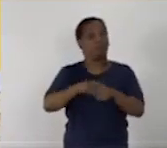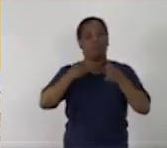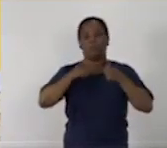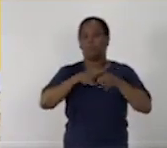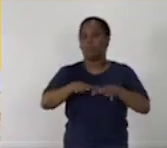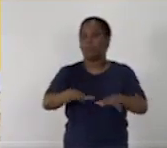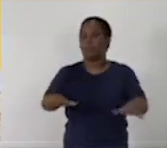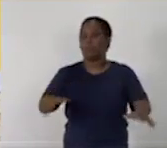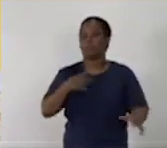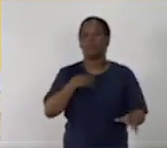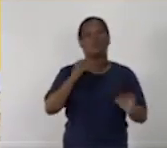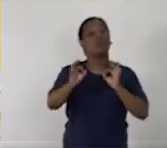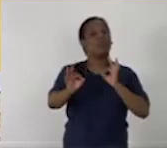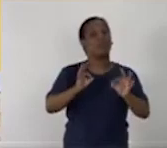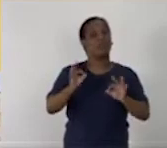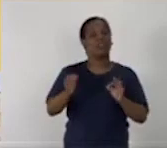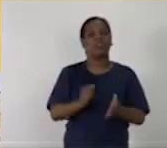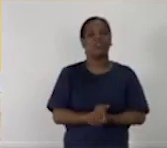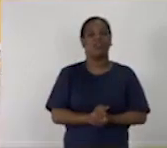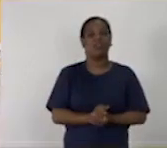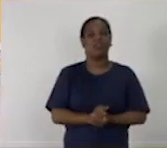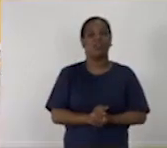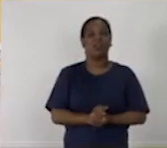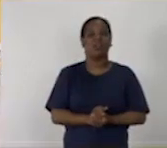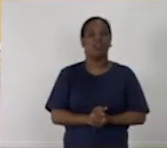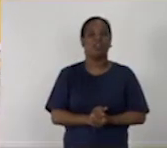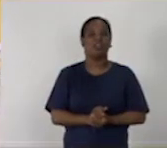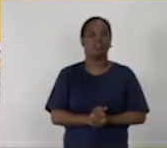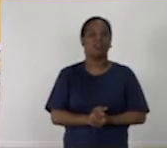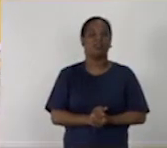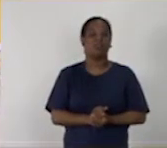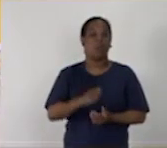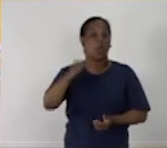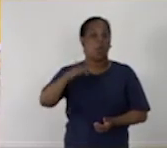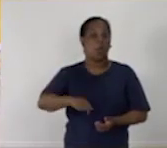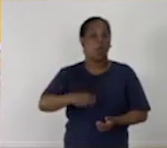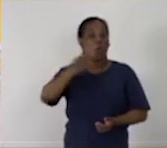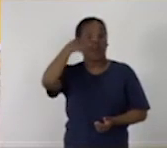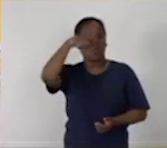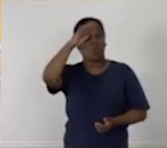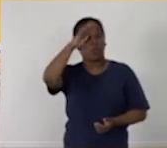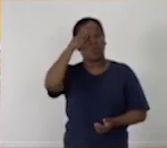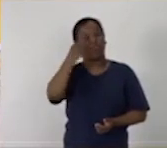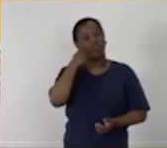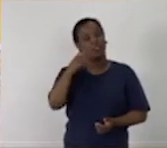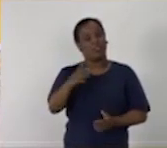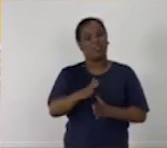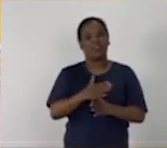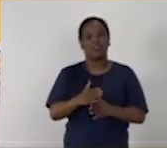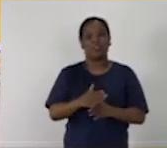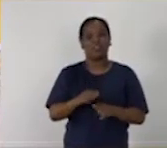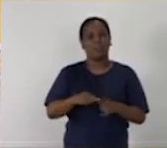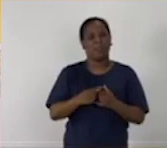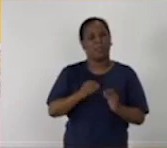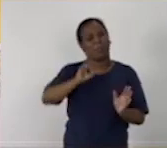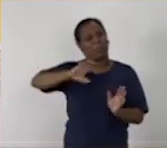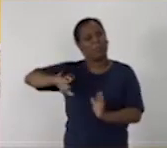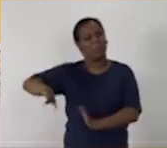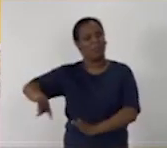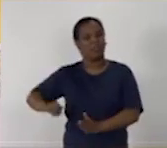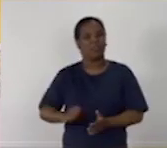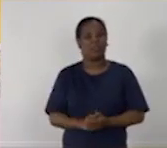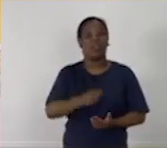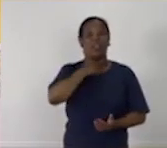epidemia, tenemos que protegernos. Es cierto que hoy Cuba está algo distinta, pero eso